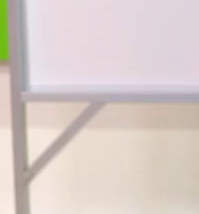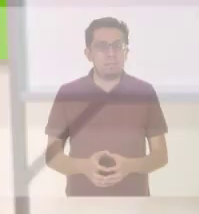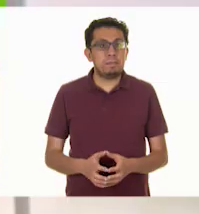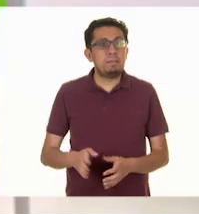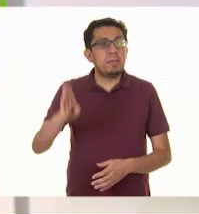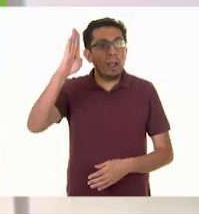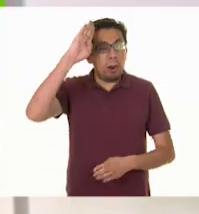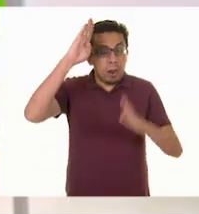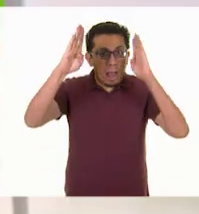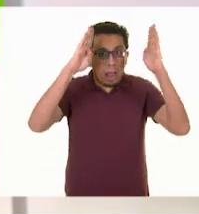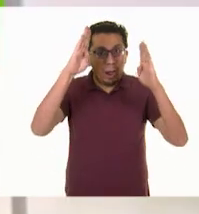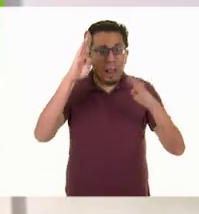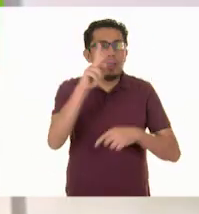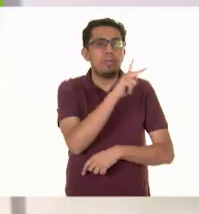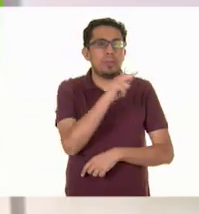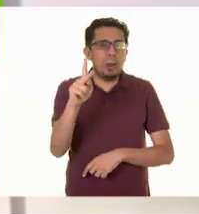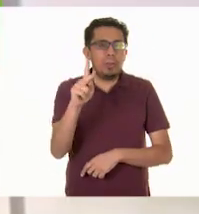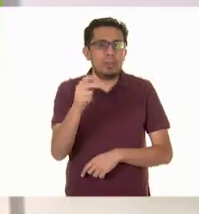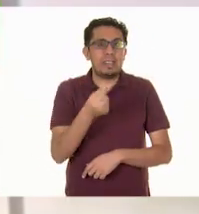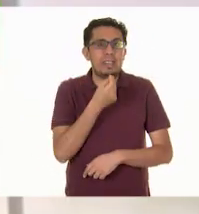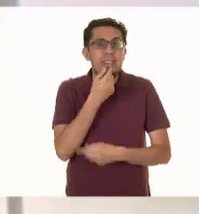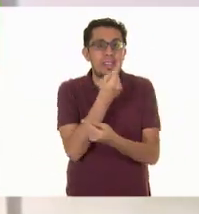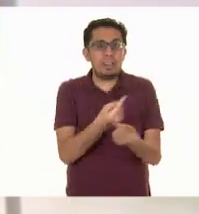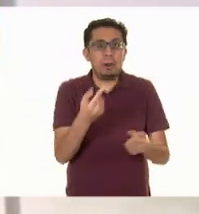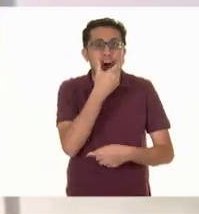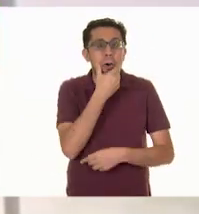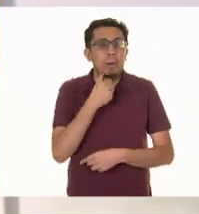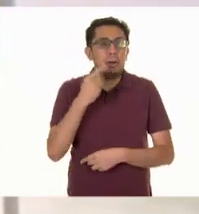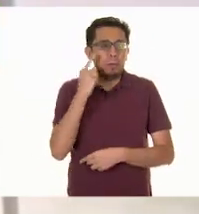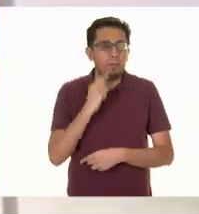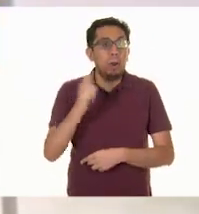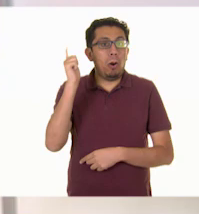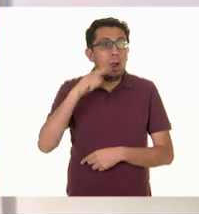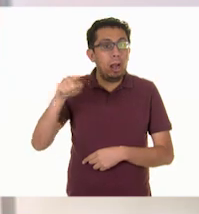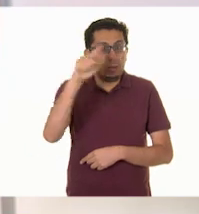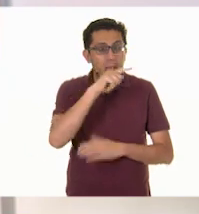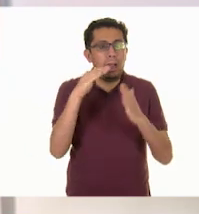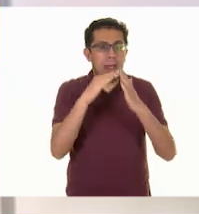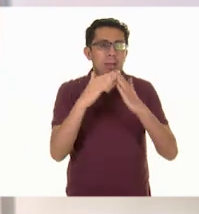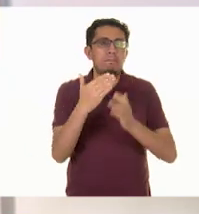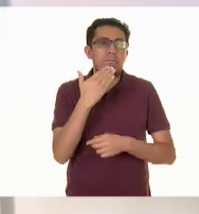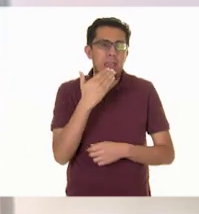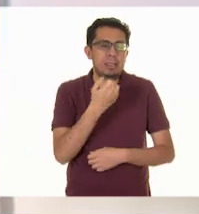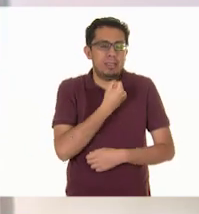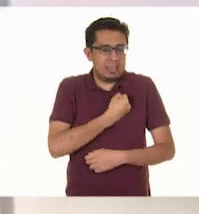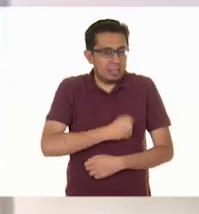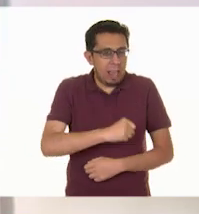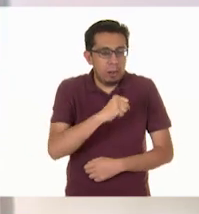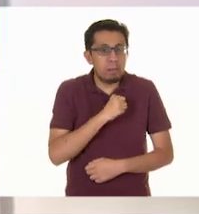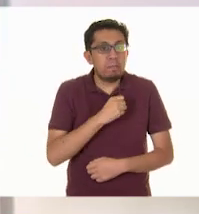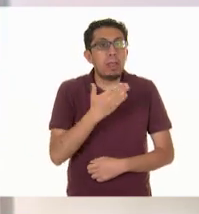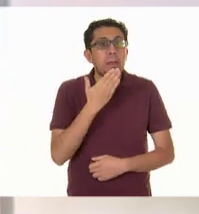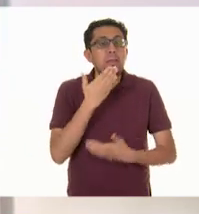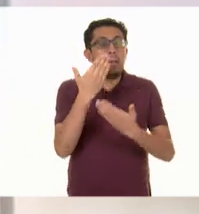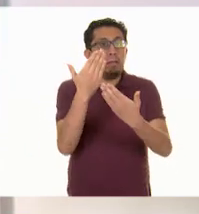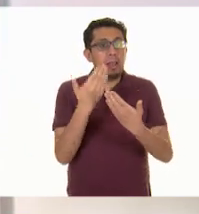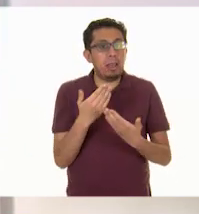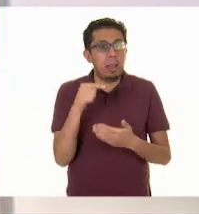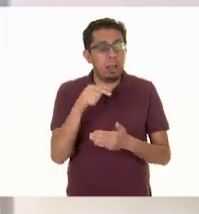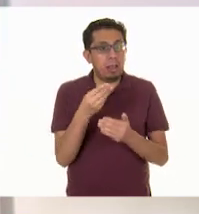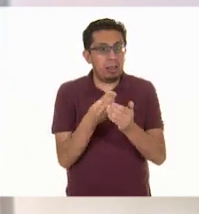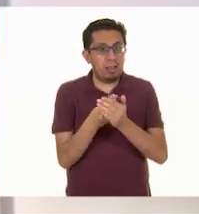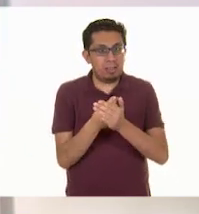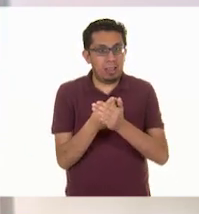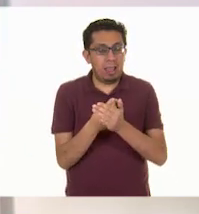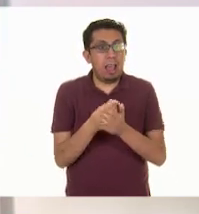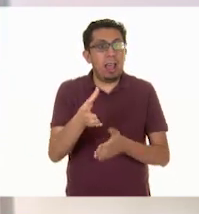¡Hola, hola a todas y a todos! Espero que allá en casa todos se encuentren muy bien de salud. Bienvenidas y bienvenidos a una sesión